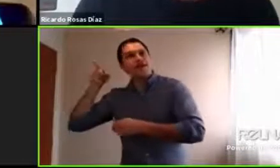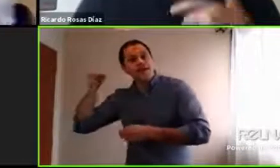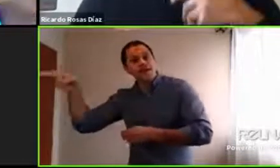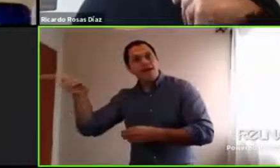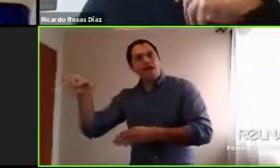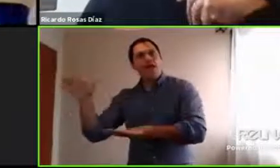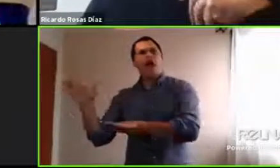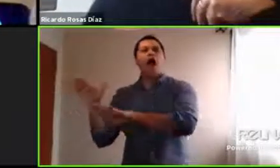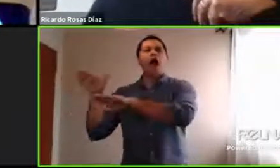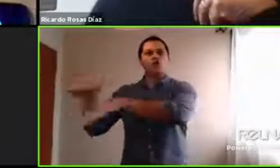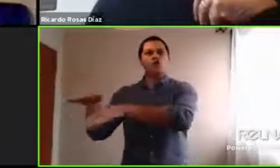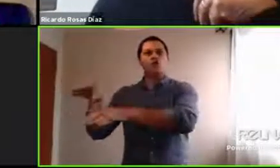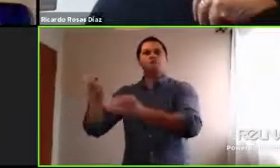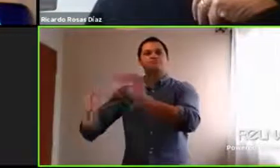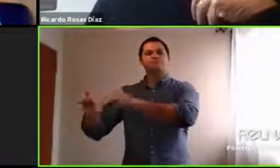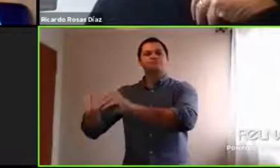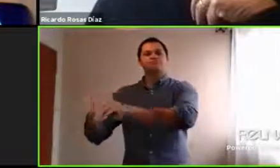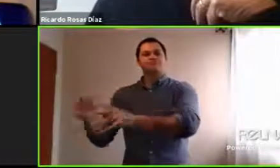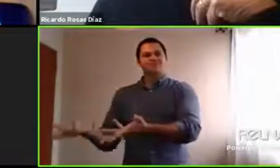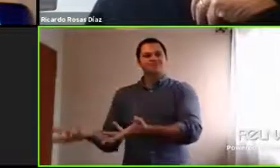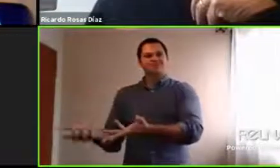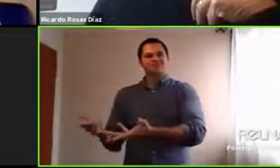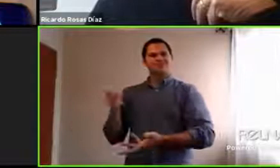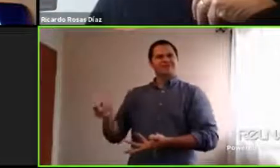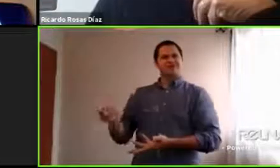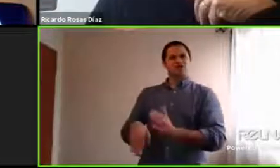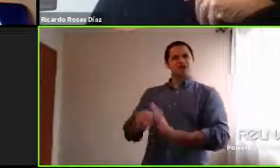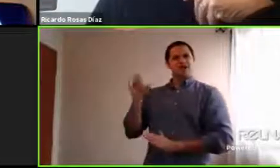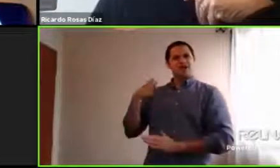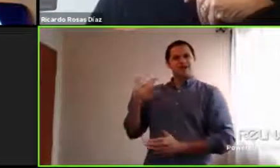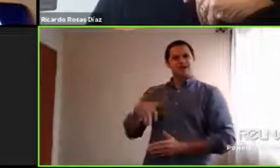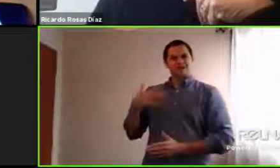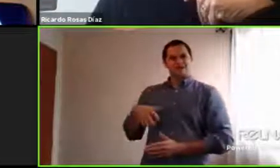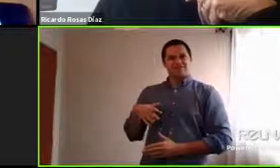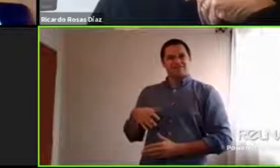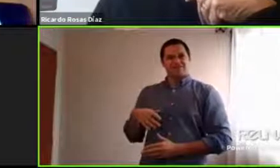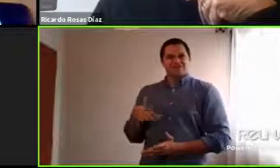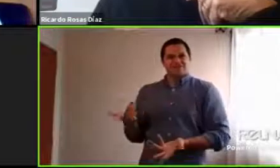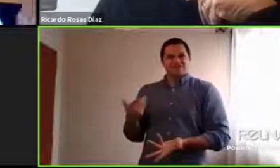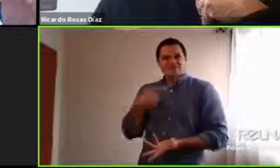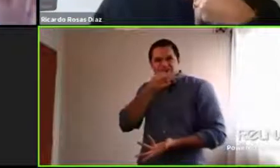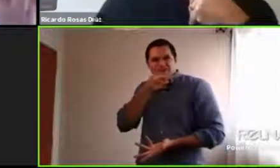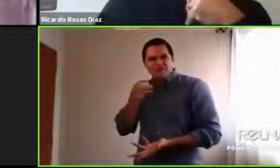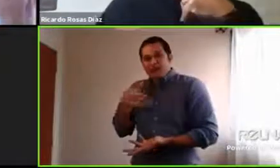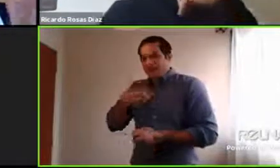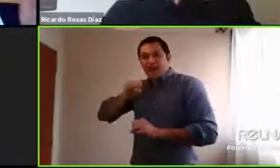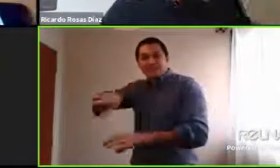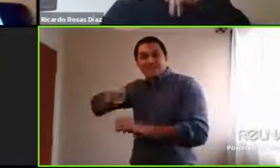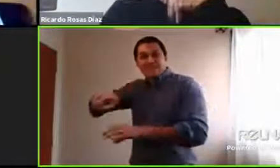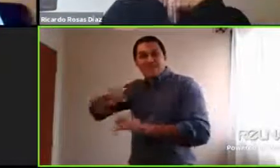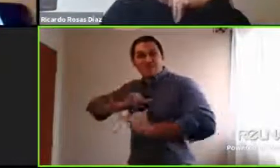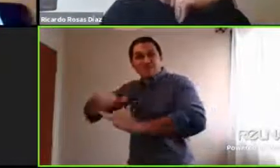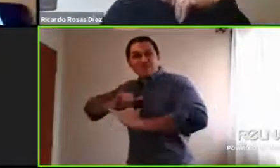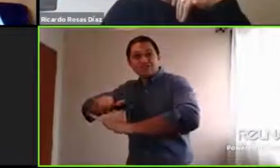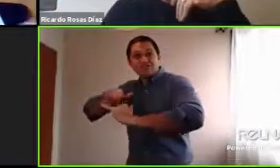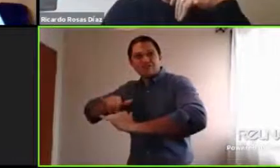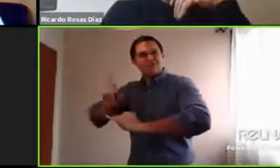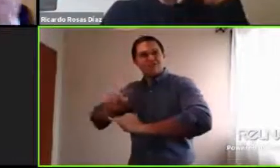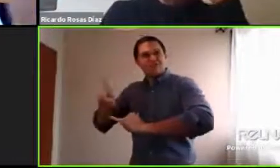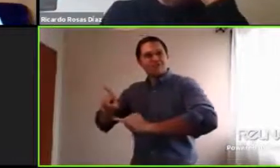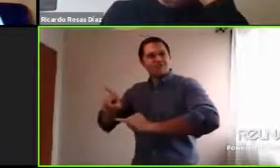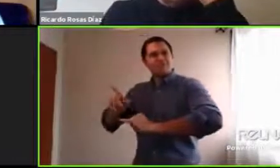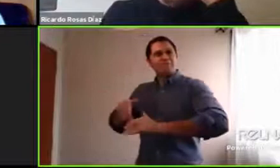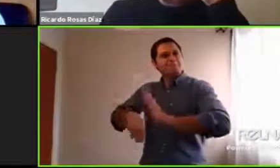lo más importante de la sesión fue eso no lo que después se desplegó en la sesión sino la participación de esta hermana